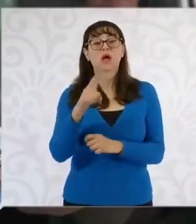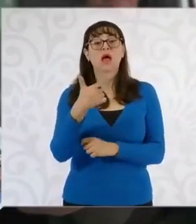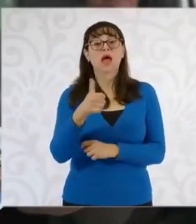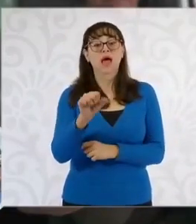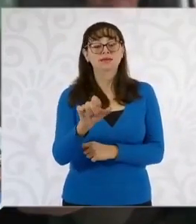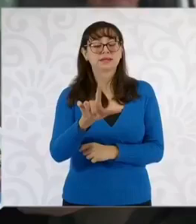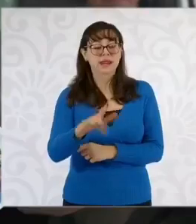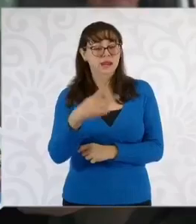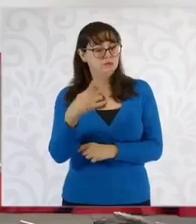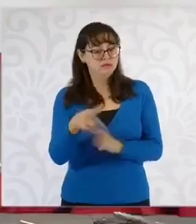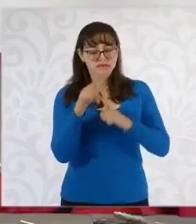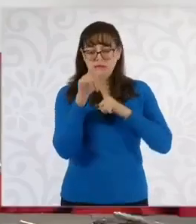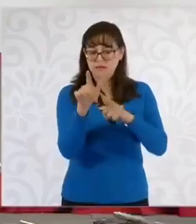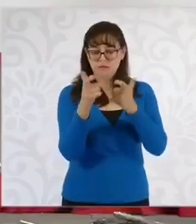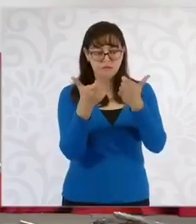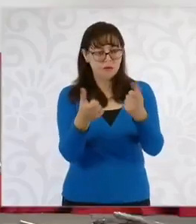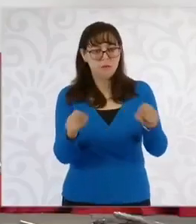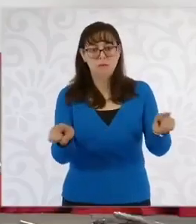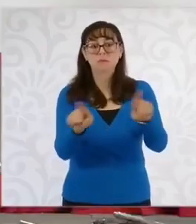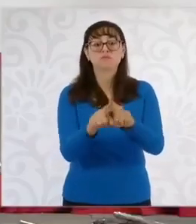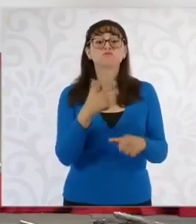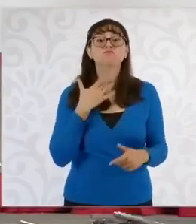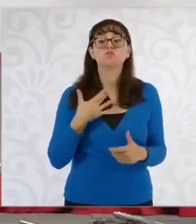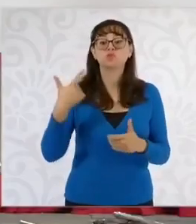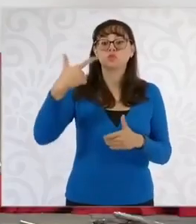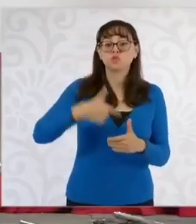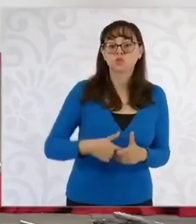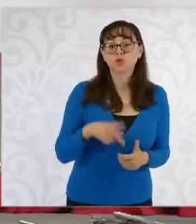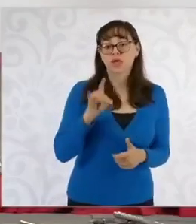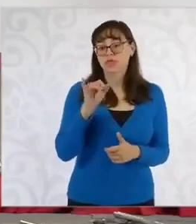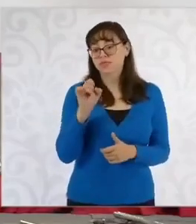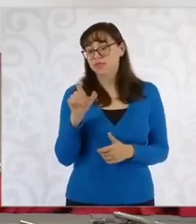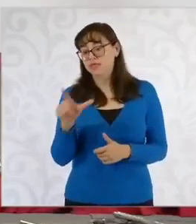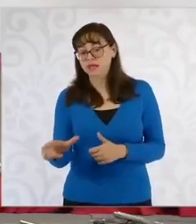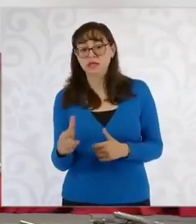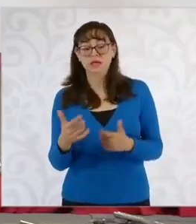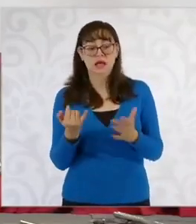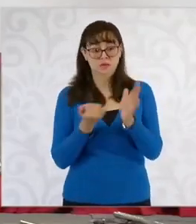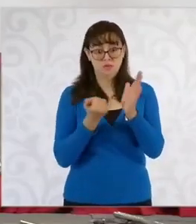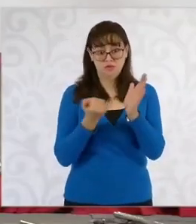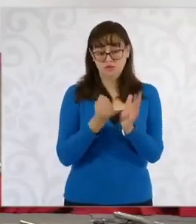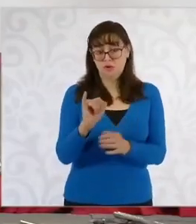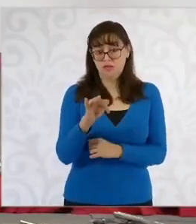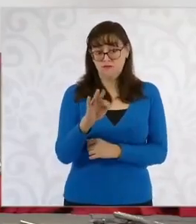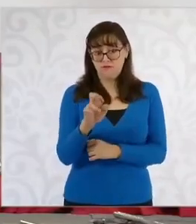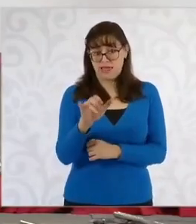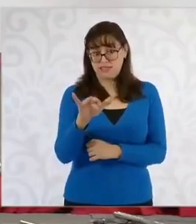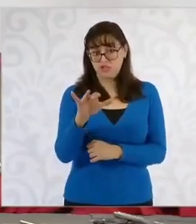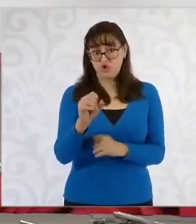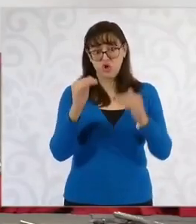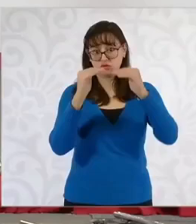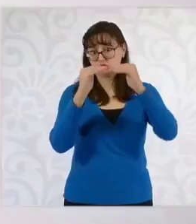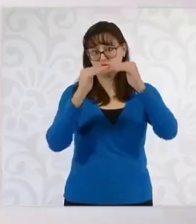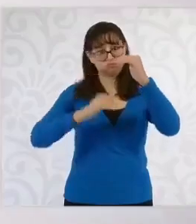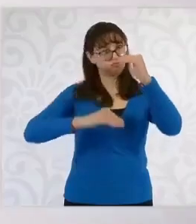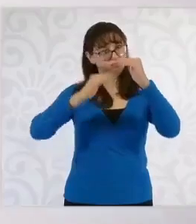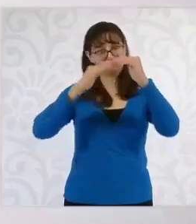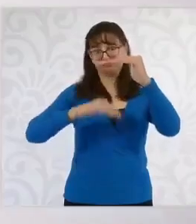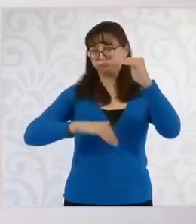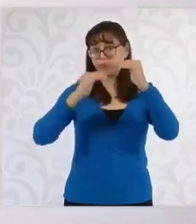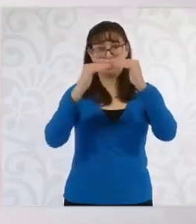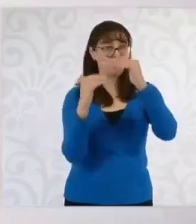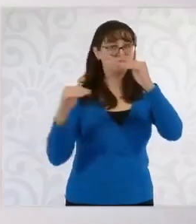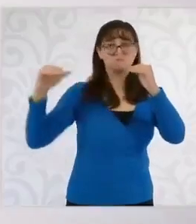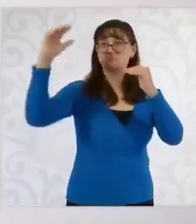el precio de las gasolinas y diésel no se incrementará por encima de la inflación y no habrá proyectos al